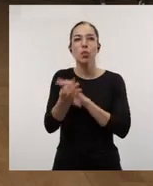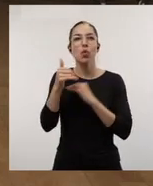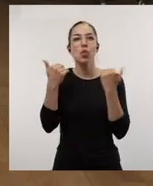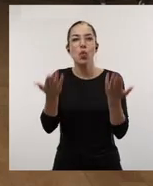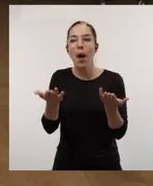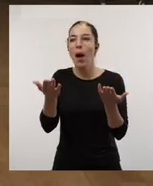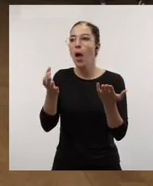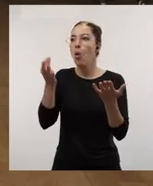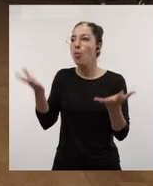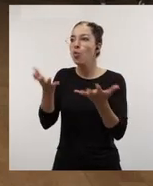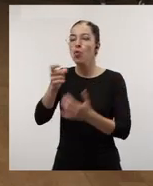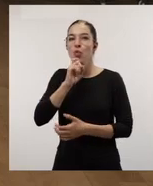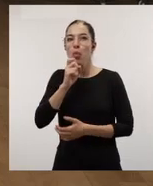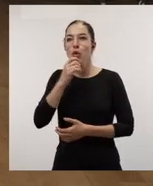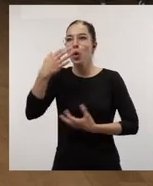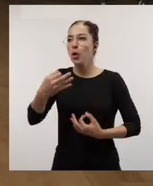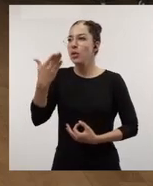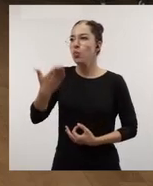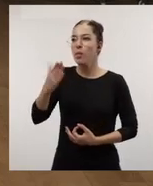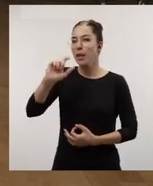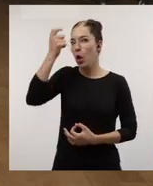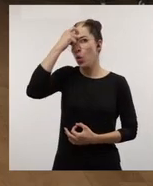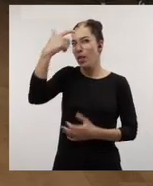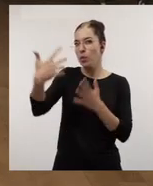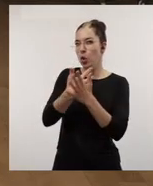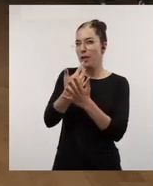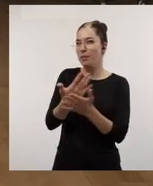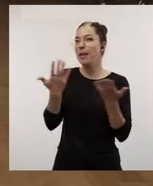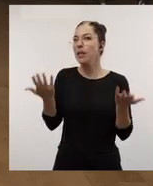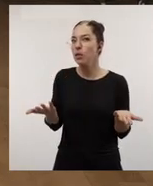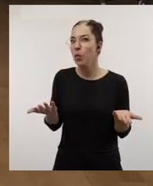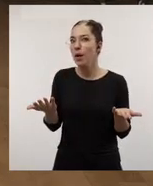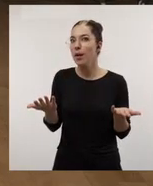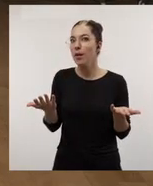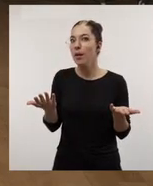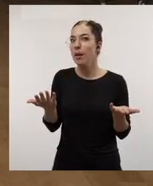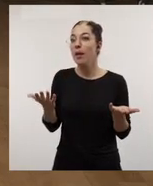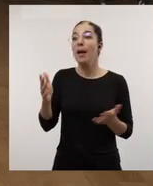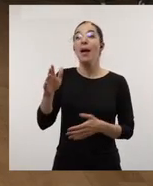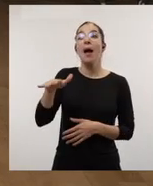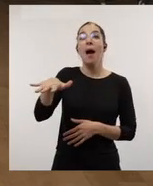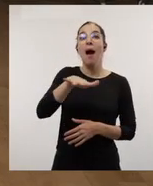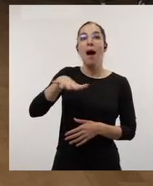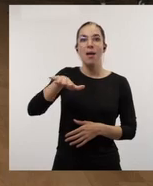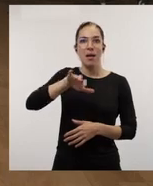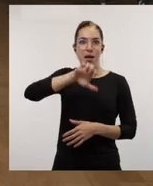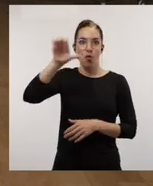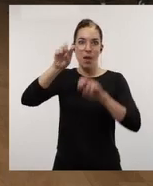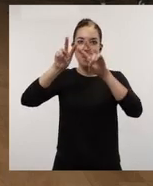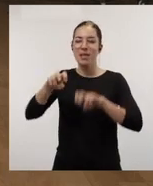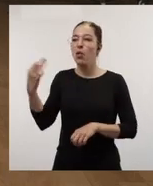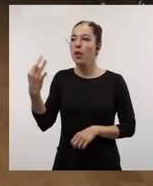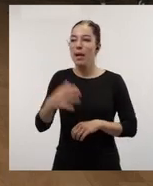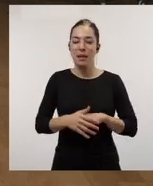contexto se potencian? Y creo que es importante que nos expliques un concepto como punto de partida, que es la European Research